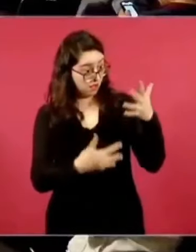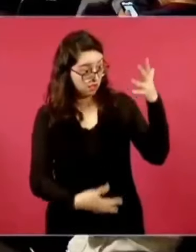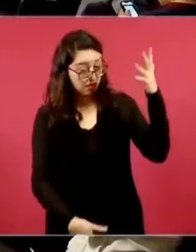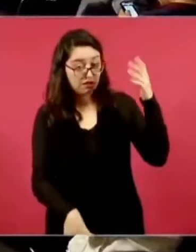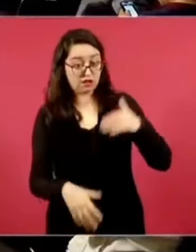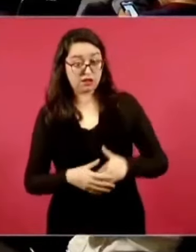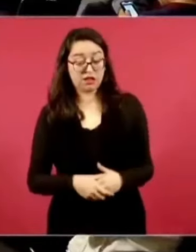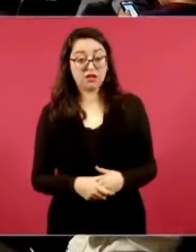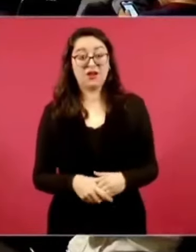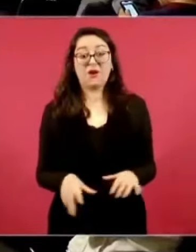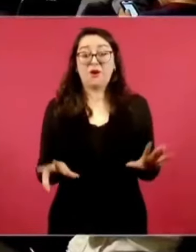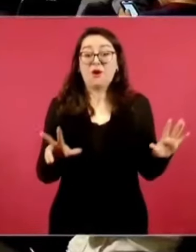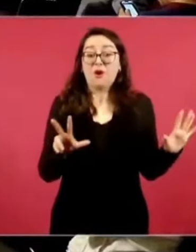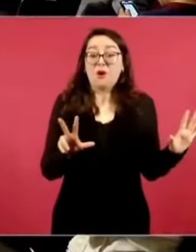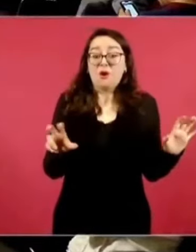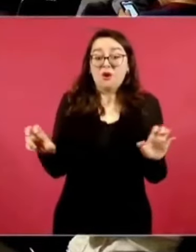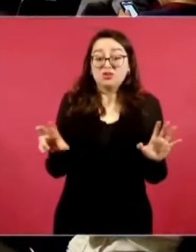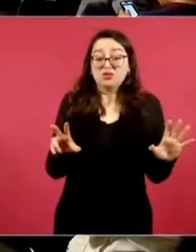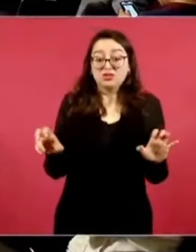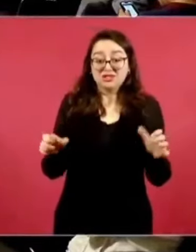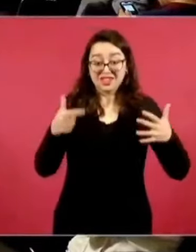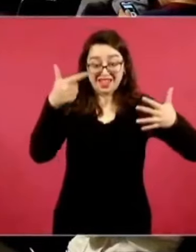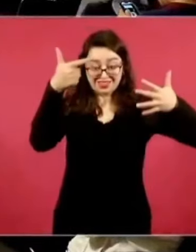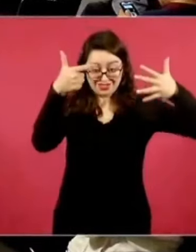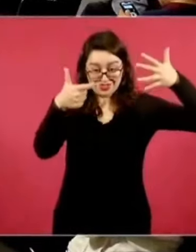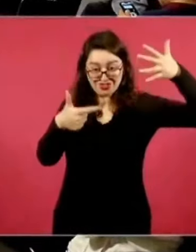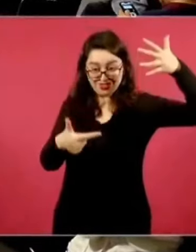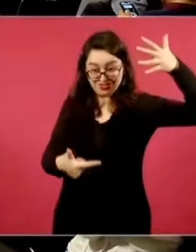Son ochocientos, bueno, pero son cincuenta nada más aquí.